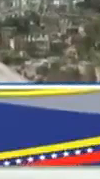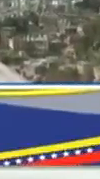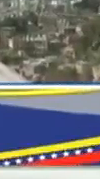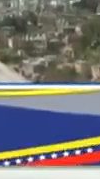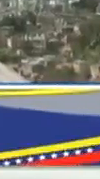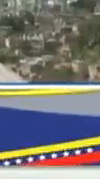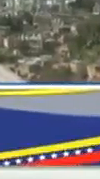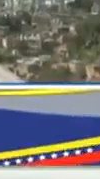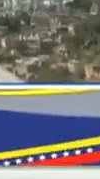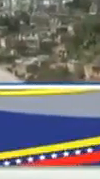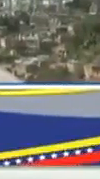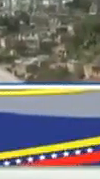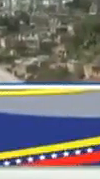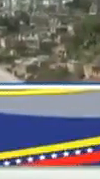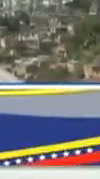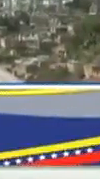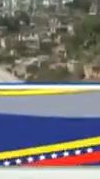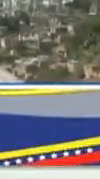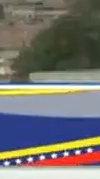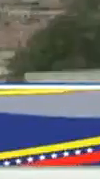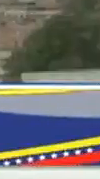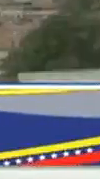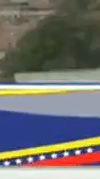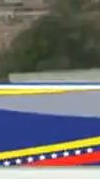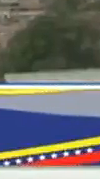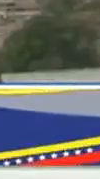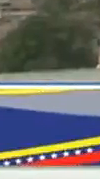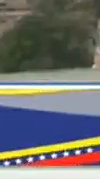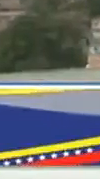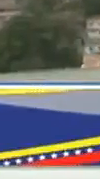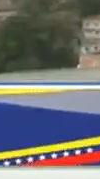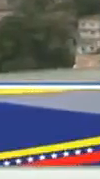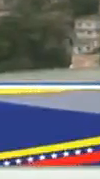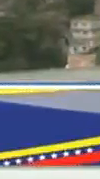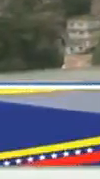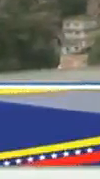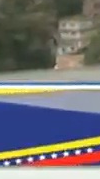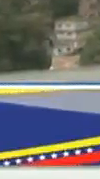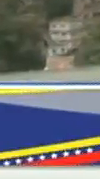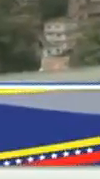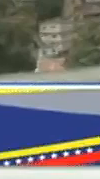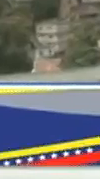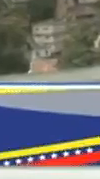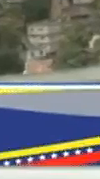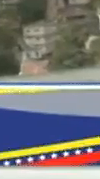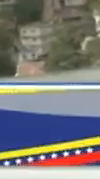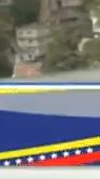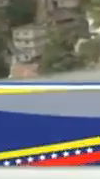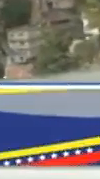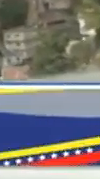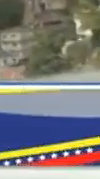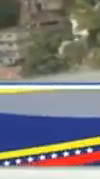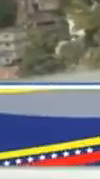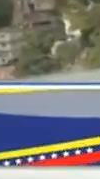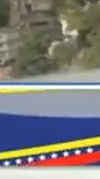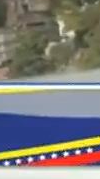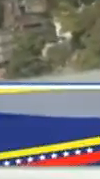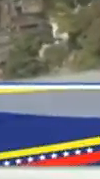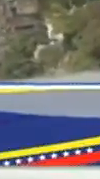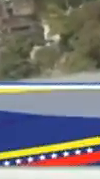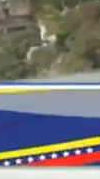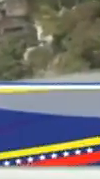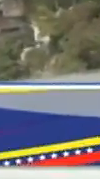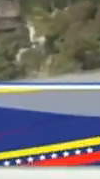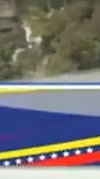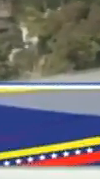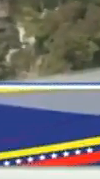suponga sin duda alguna ingresos y divisas para el país. Pongo un ejemplo sencillo, presidente, hoy somos altamente competitivos,